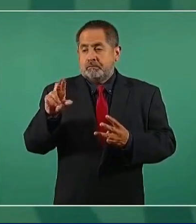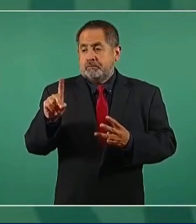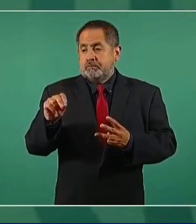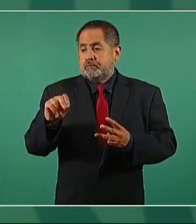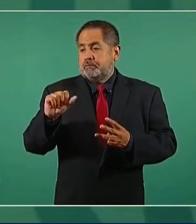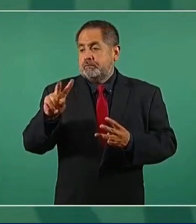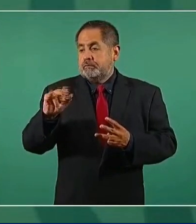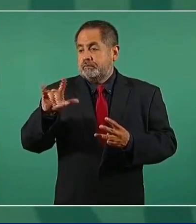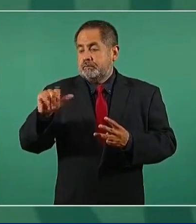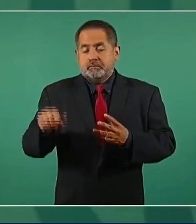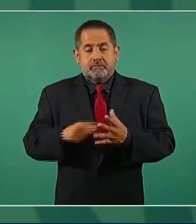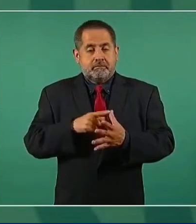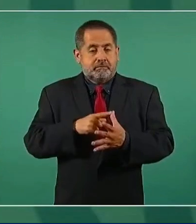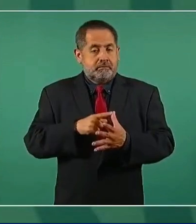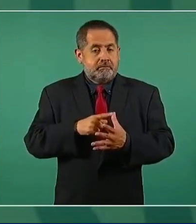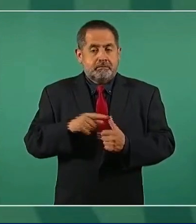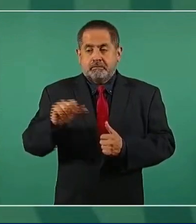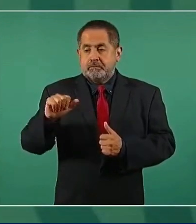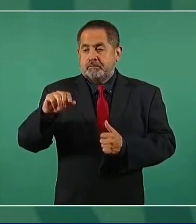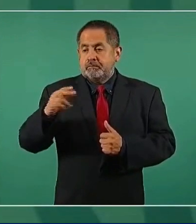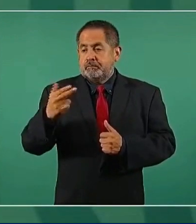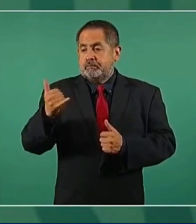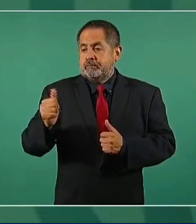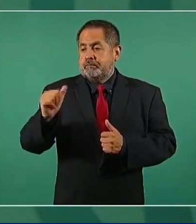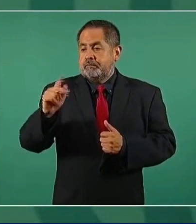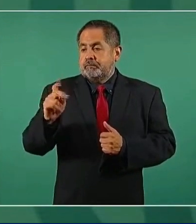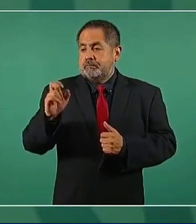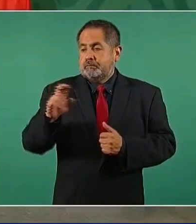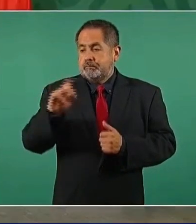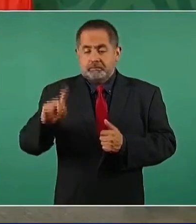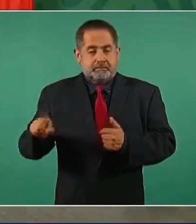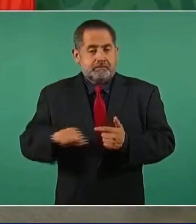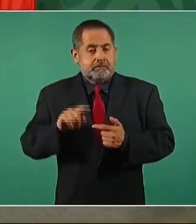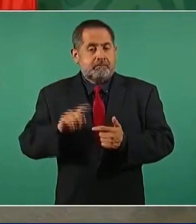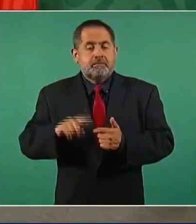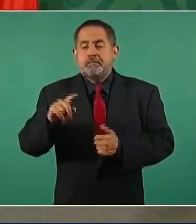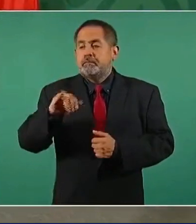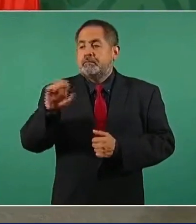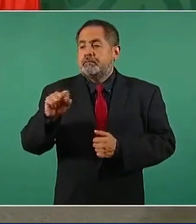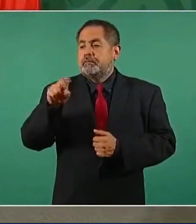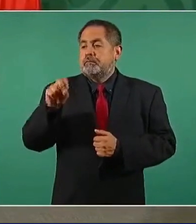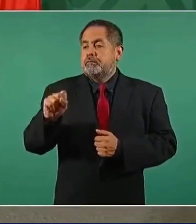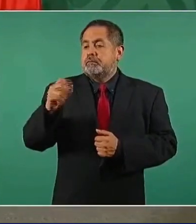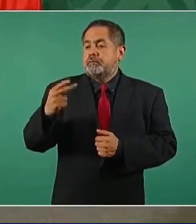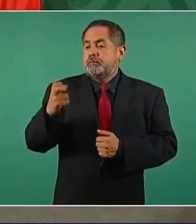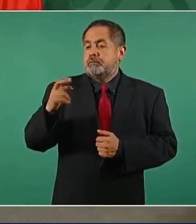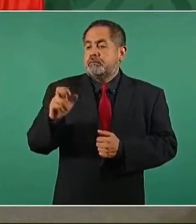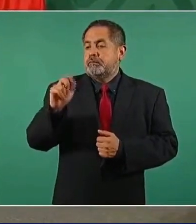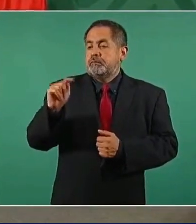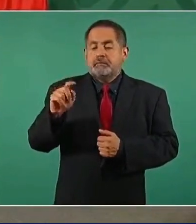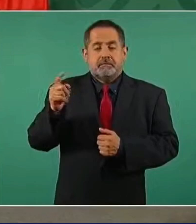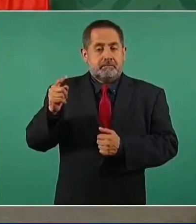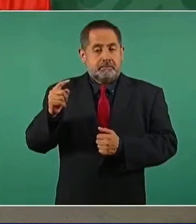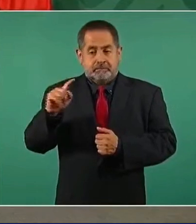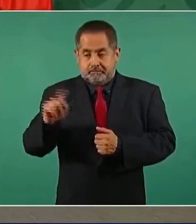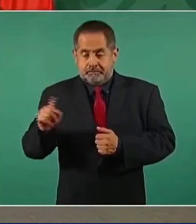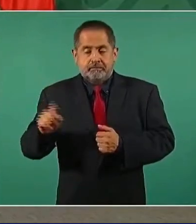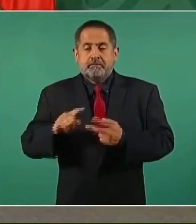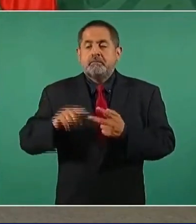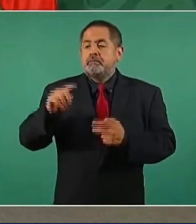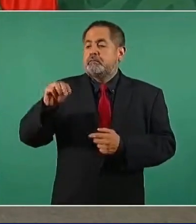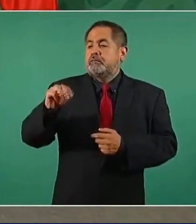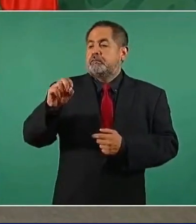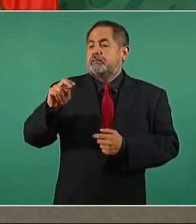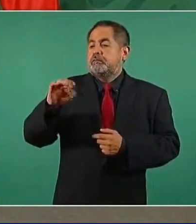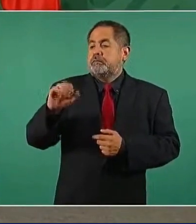Ávila, Amalia Pérez, Jesús Hernández, Mónica